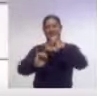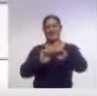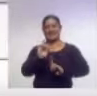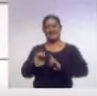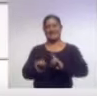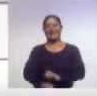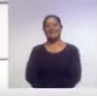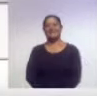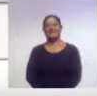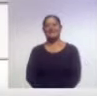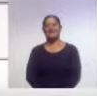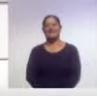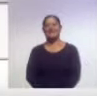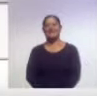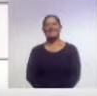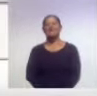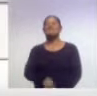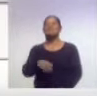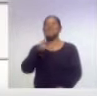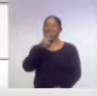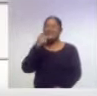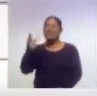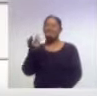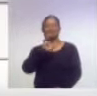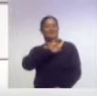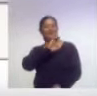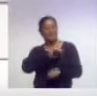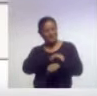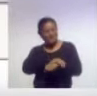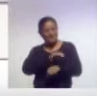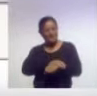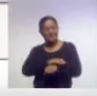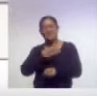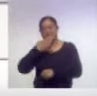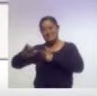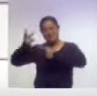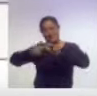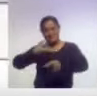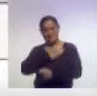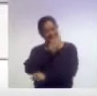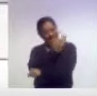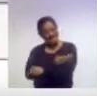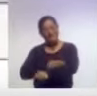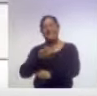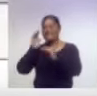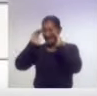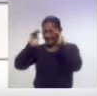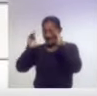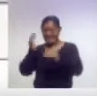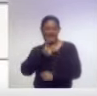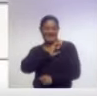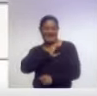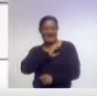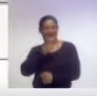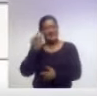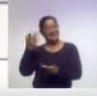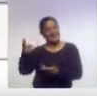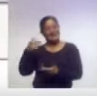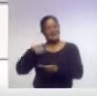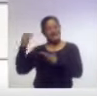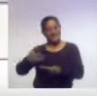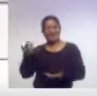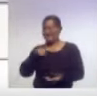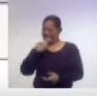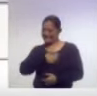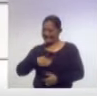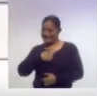deportes. Pepe, amigo, ¿cómo estás? Bienvenido, buenas tardes. ¿Qué tal, mi querido Mario? Muchísimas gracias, amigo, por este recibimiento. Estoy contento